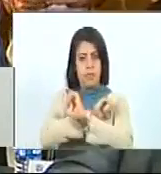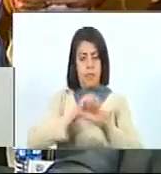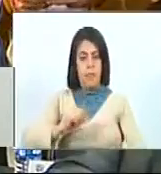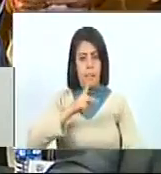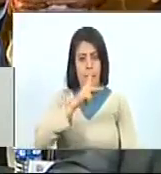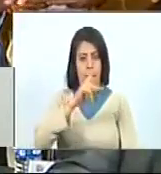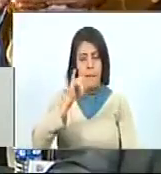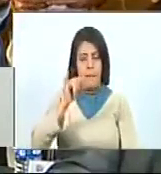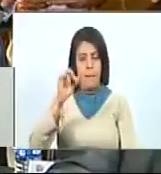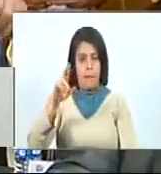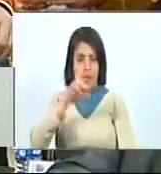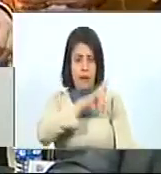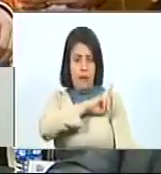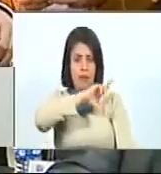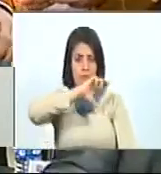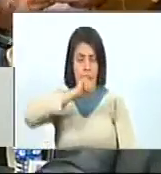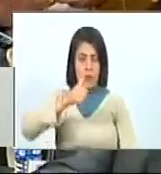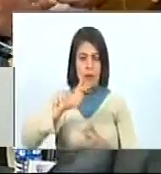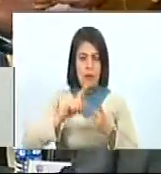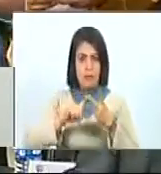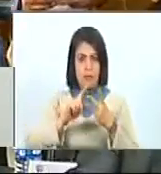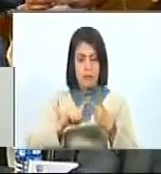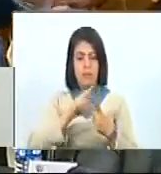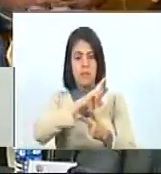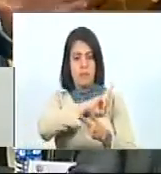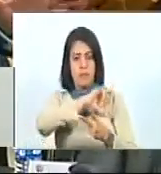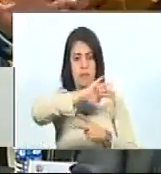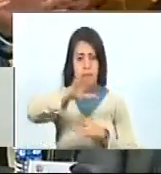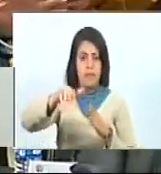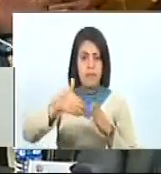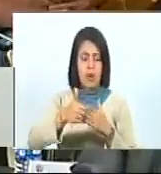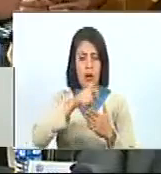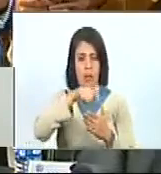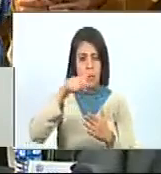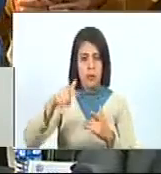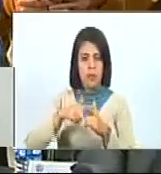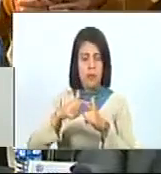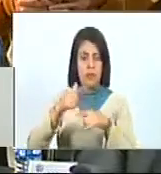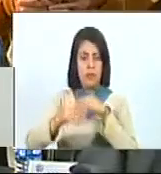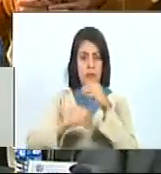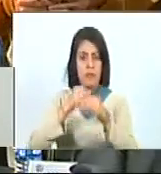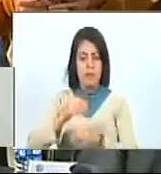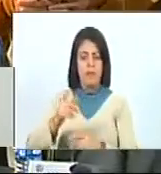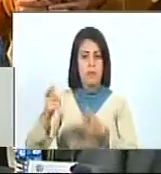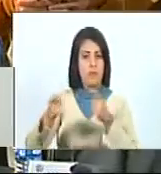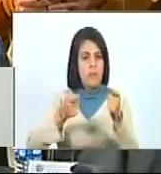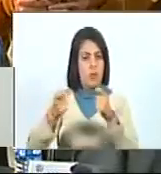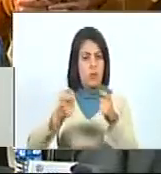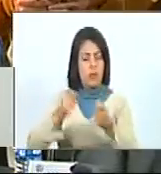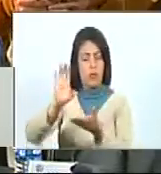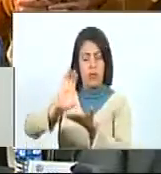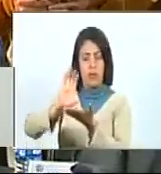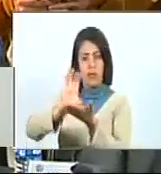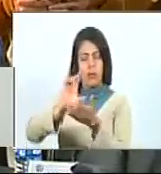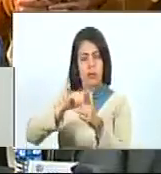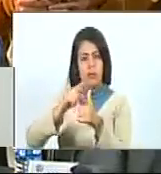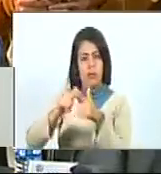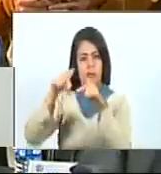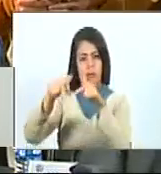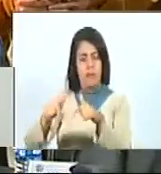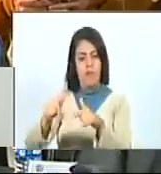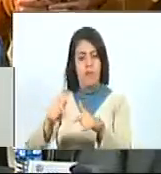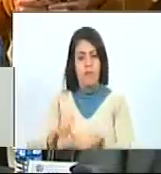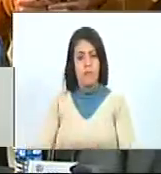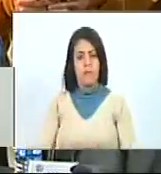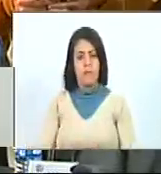y el general Azcube impidieron que tropas superiores tomaran la ciudad, que desde entonces